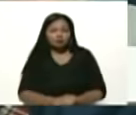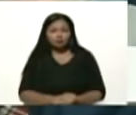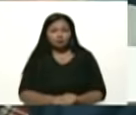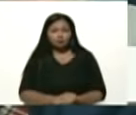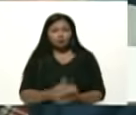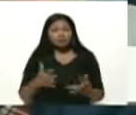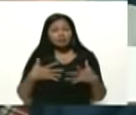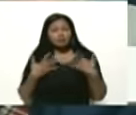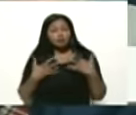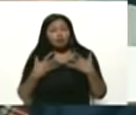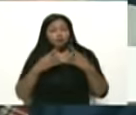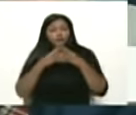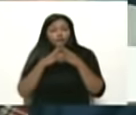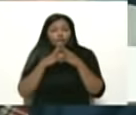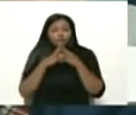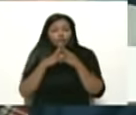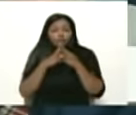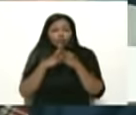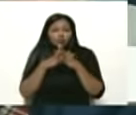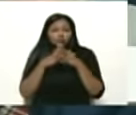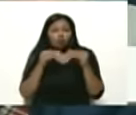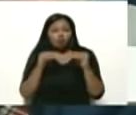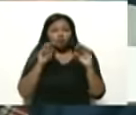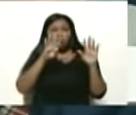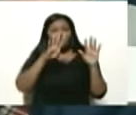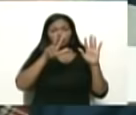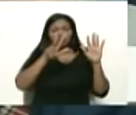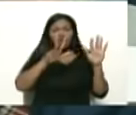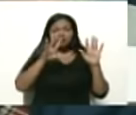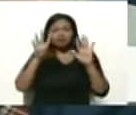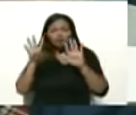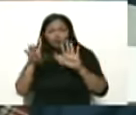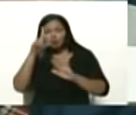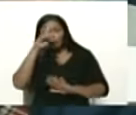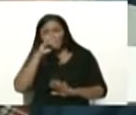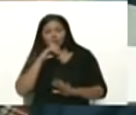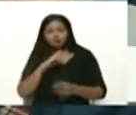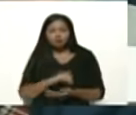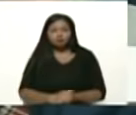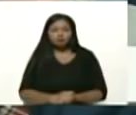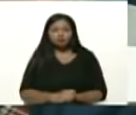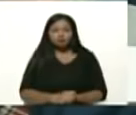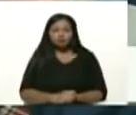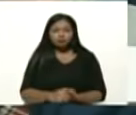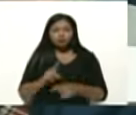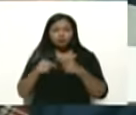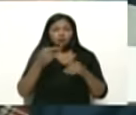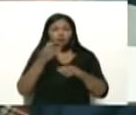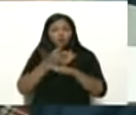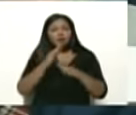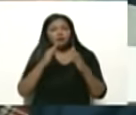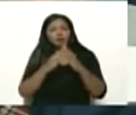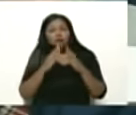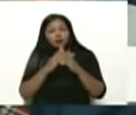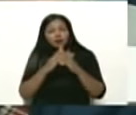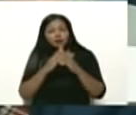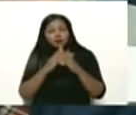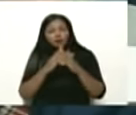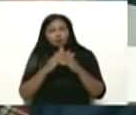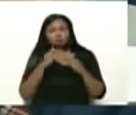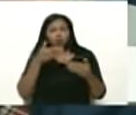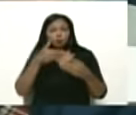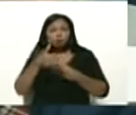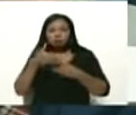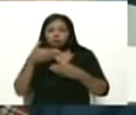disfrutamos esos ochenta y nueve años y luego fuimos a su casa y